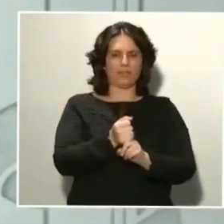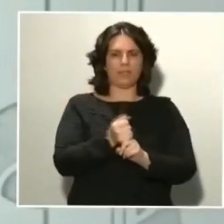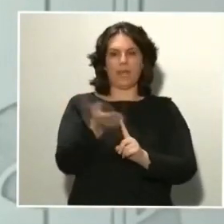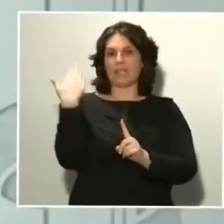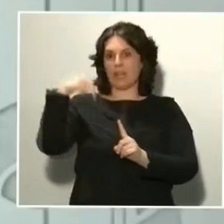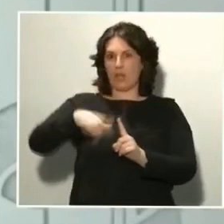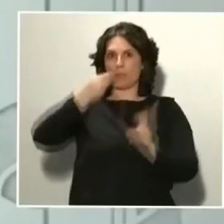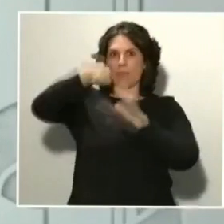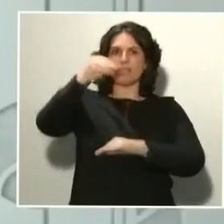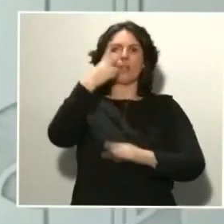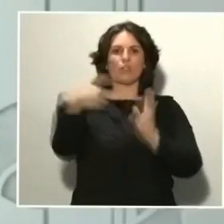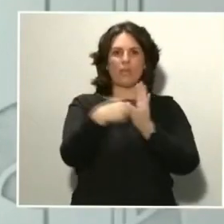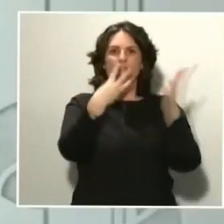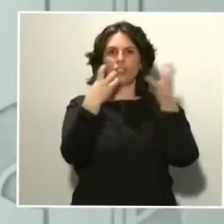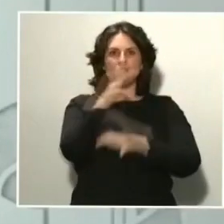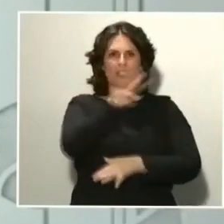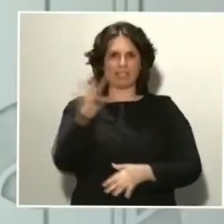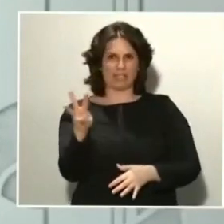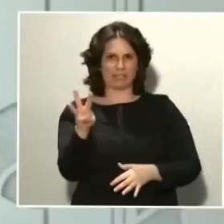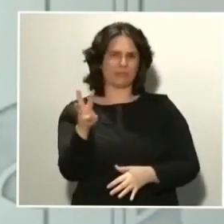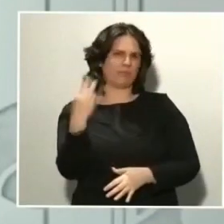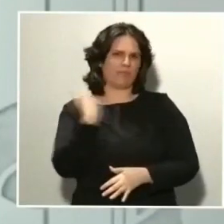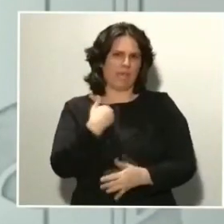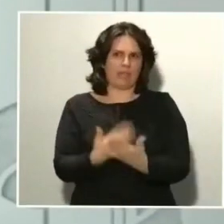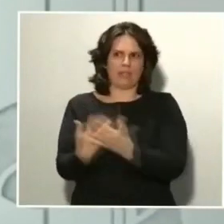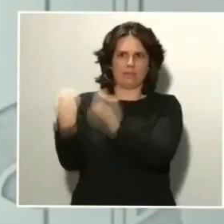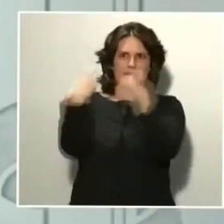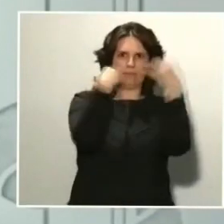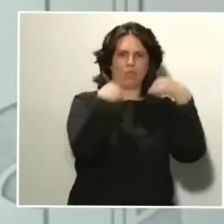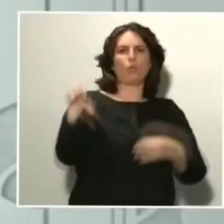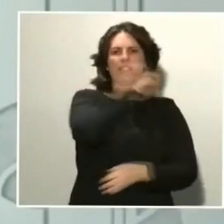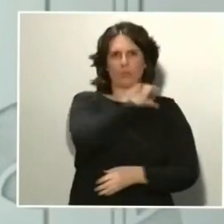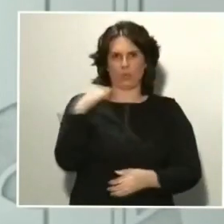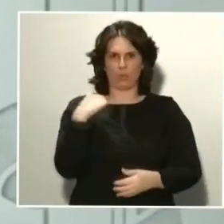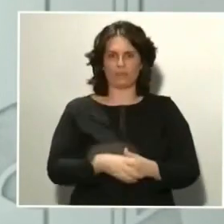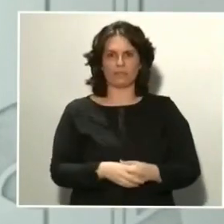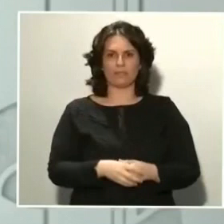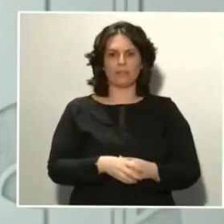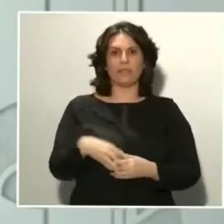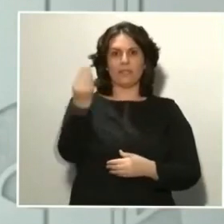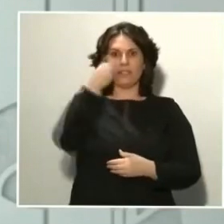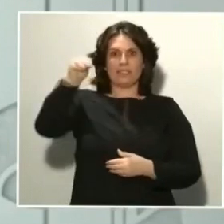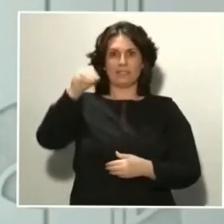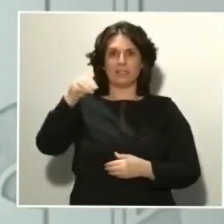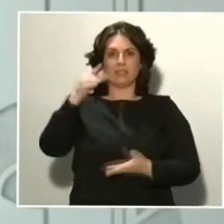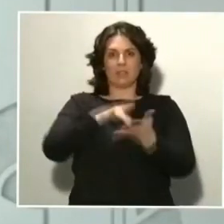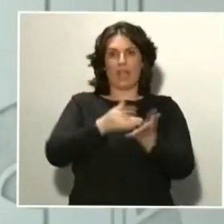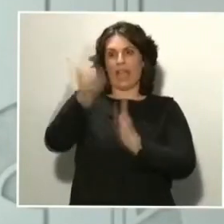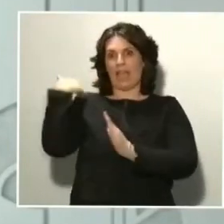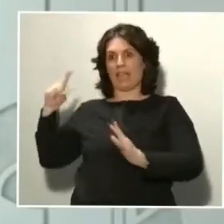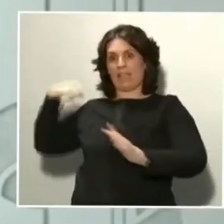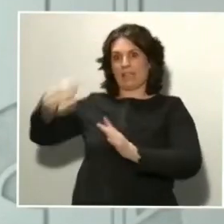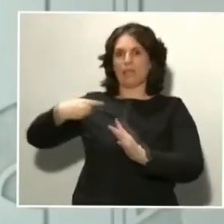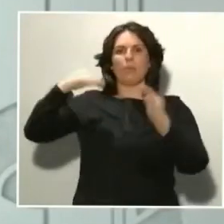.833 casos, según las notificaciones recibidas de las comunidades autónomas. Este incremento es menor de lo observado ayer, sustancialmente menor, un 16